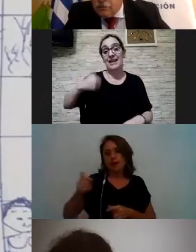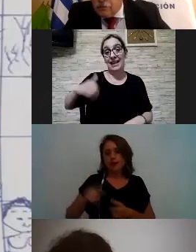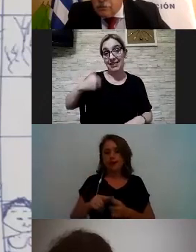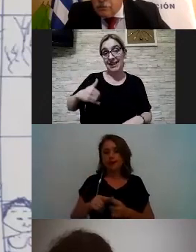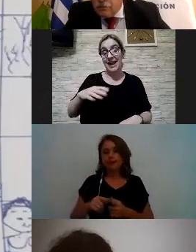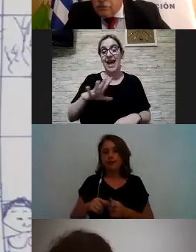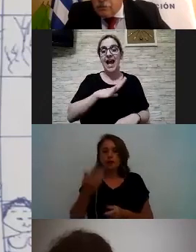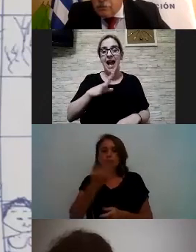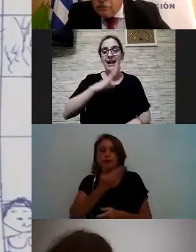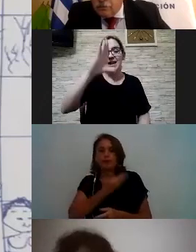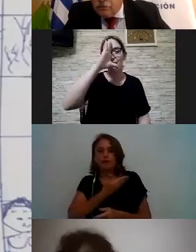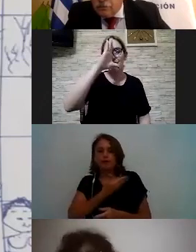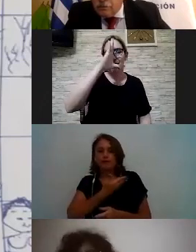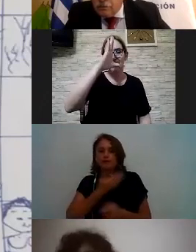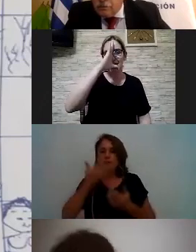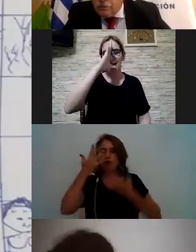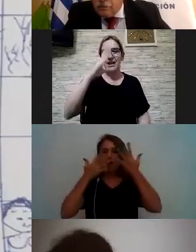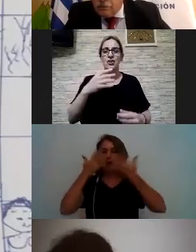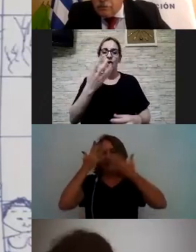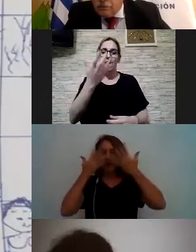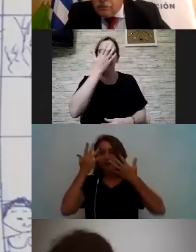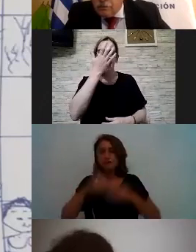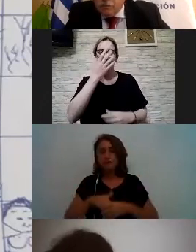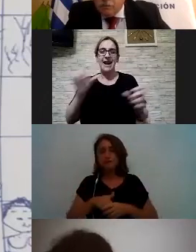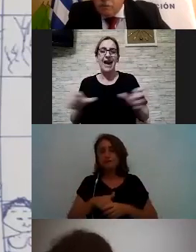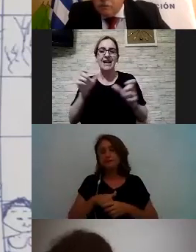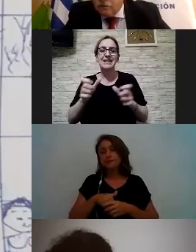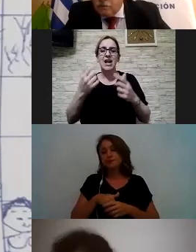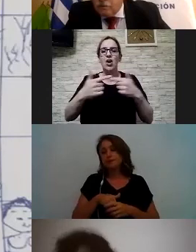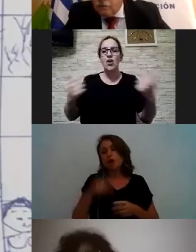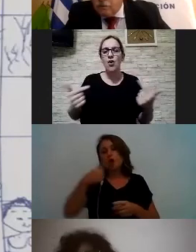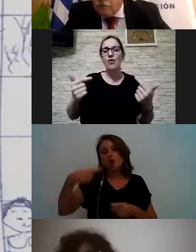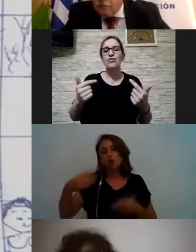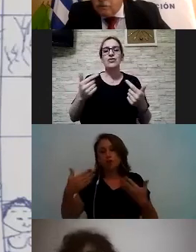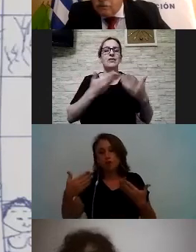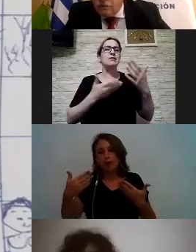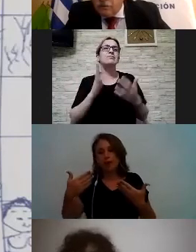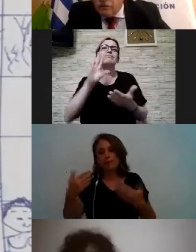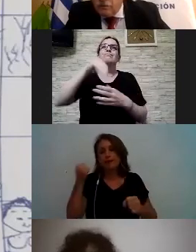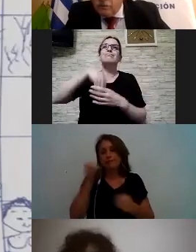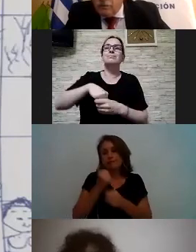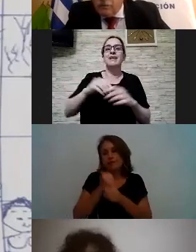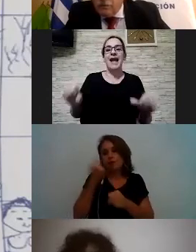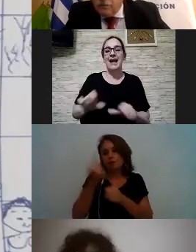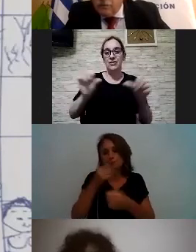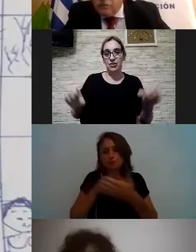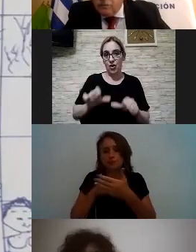febrero el carnaval bueno cuestiones que pueden llegar a afectar acciones ¿si? porque por ejemplo si es